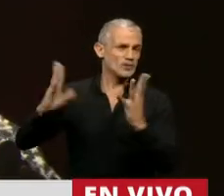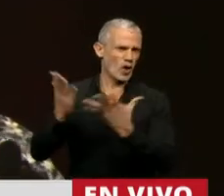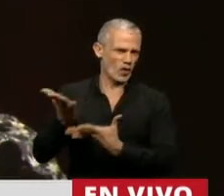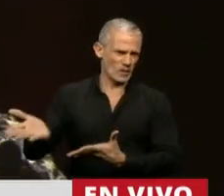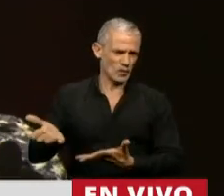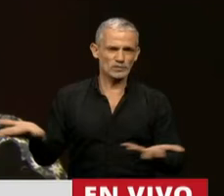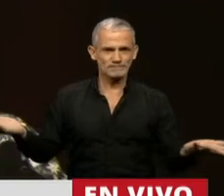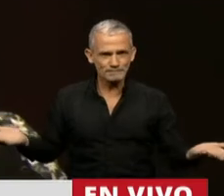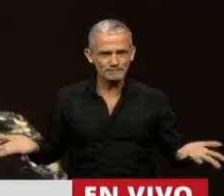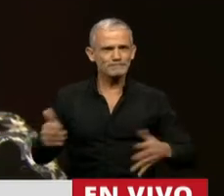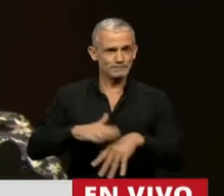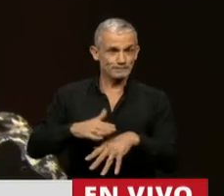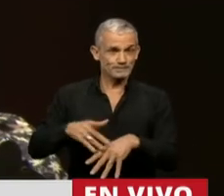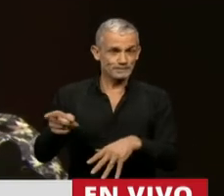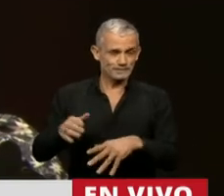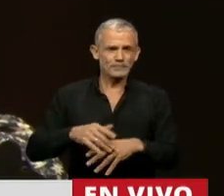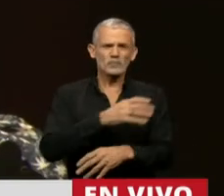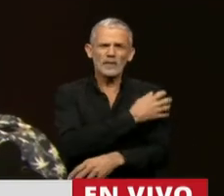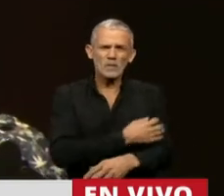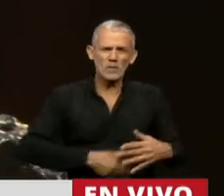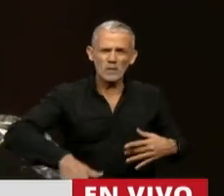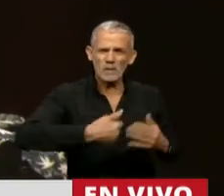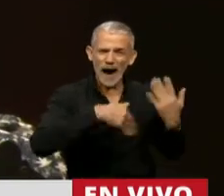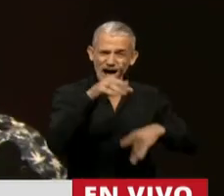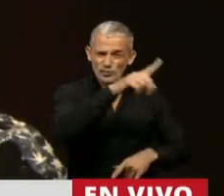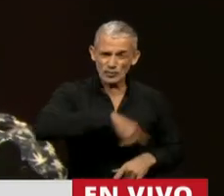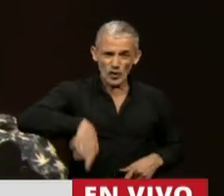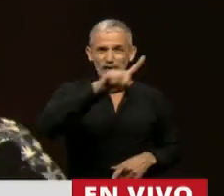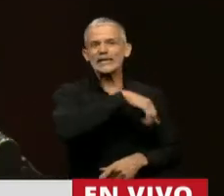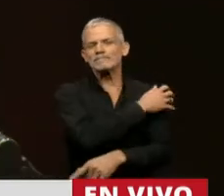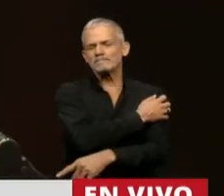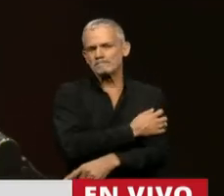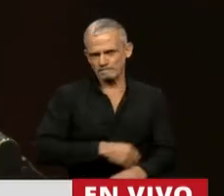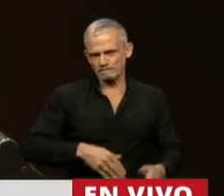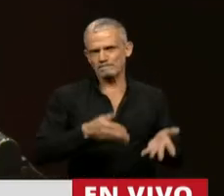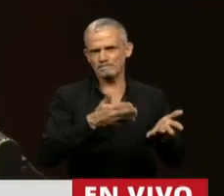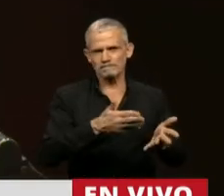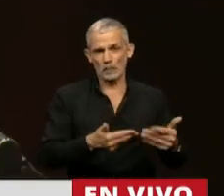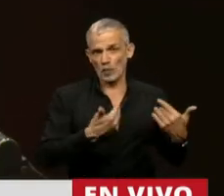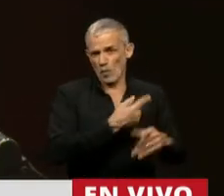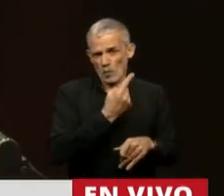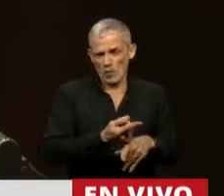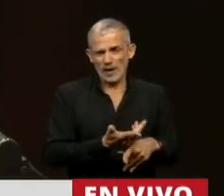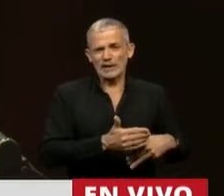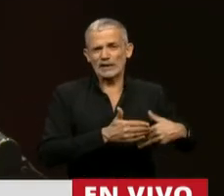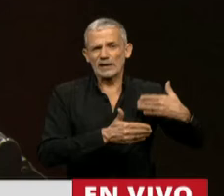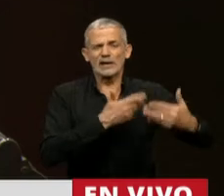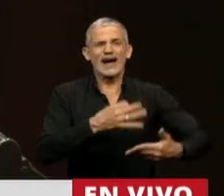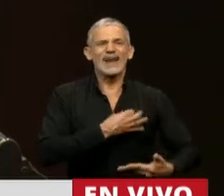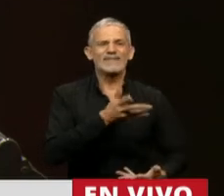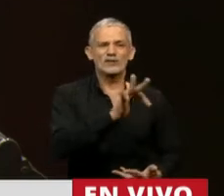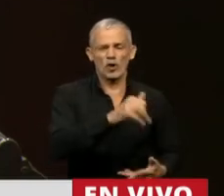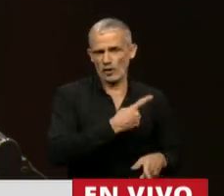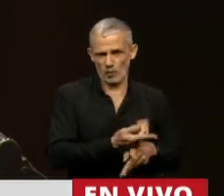mundo y haga que la enorme mayoría del mundo se encuentre en situaciones en las cuales no puede llevar adelante ni siquiera su vida